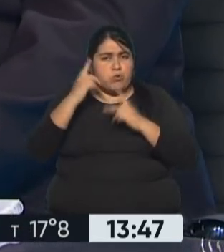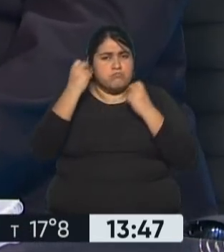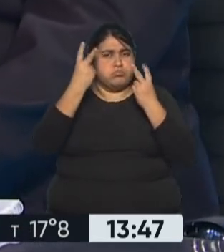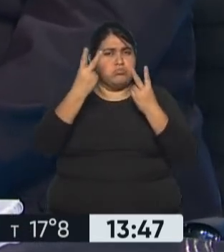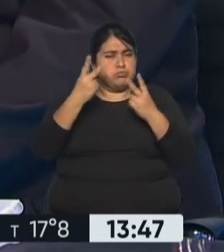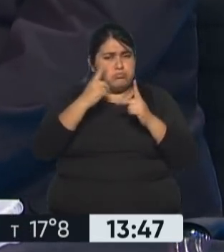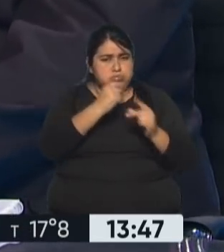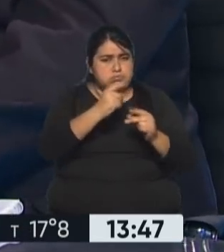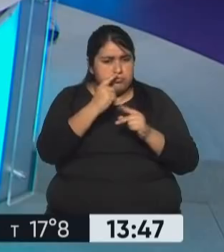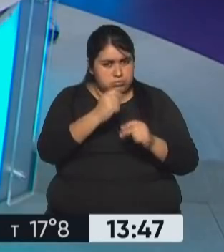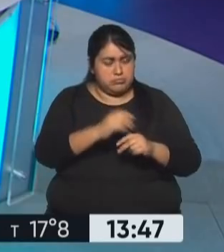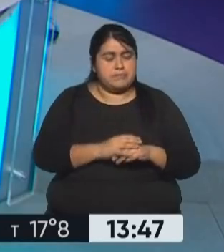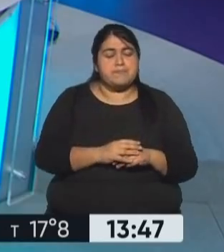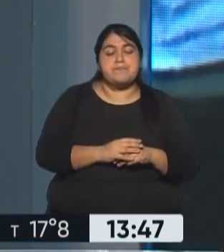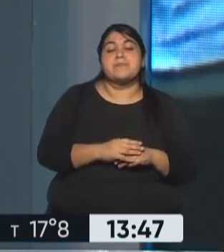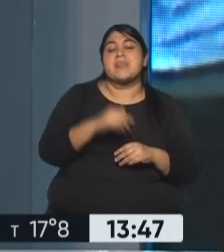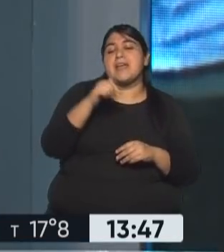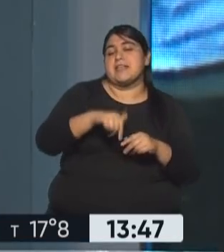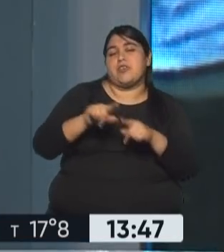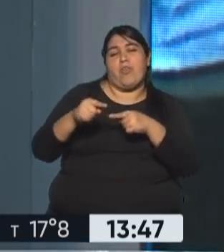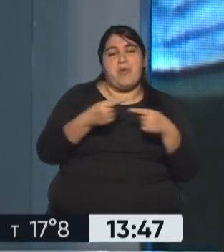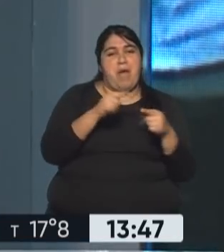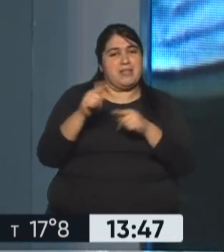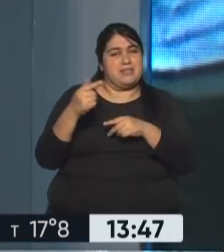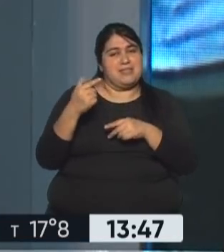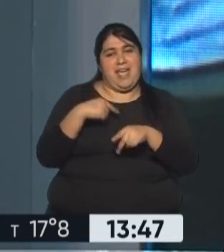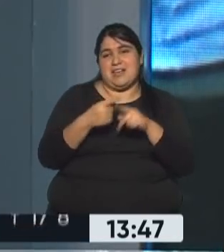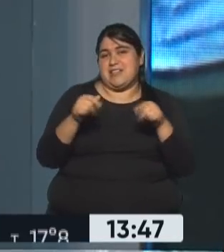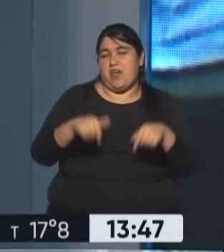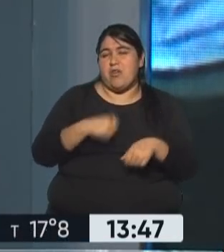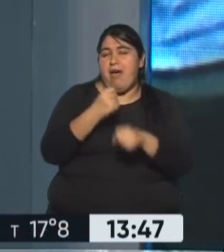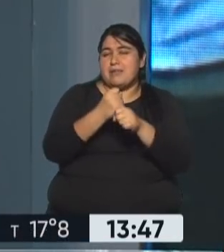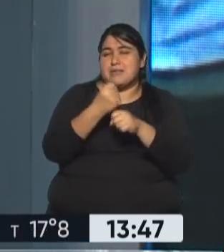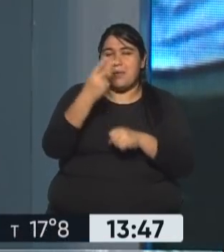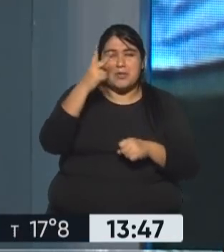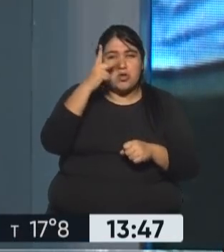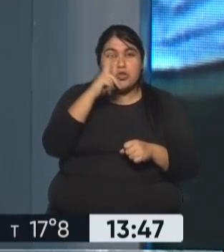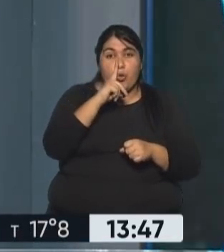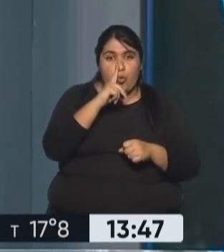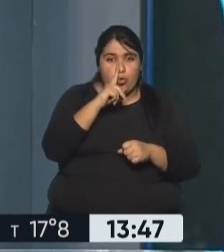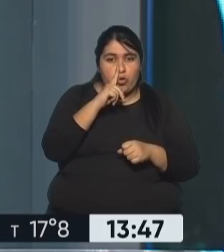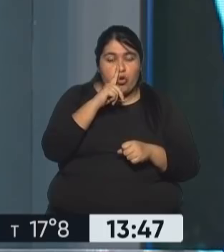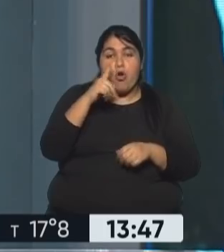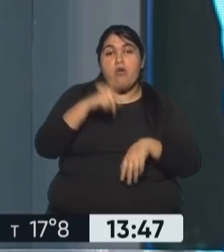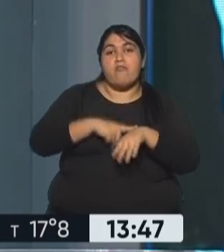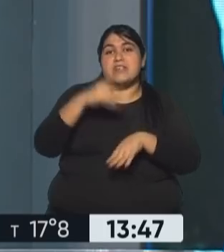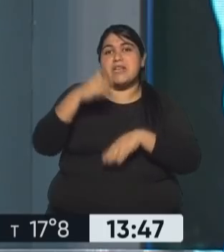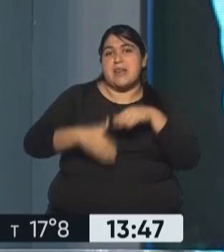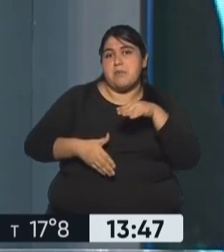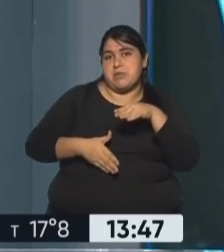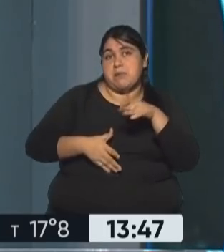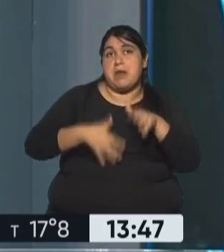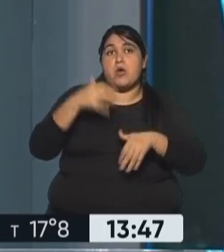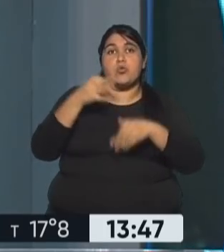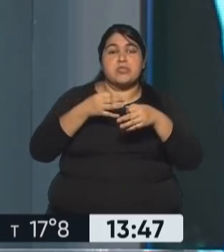incomodar a determinados sectores. Bueno, debates que se están dando y que se harán seguramente hasta el 28 de julio, que es la fecha límite para que la justicia